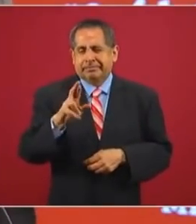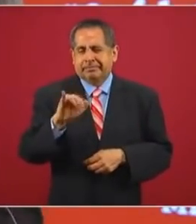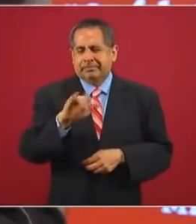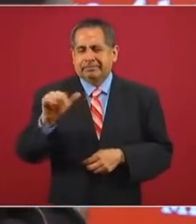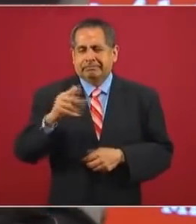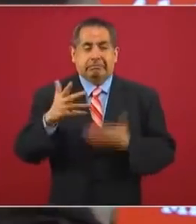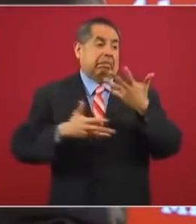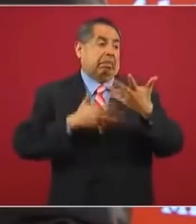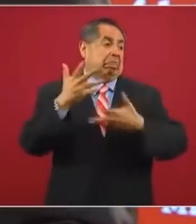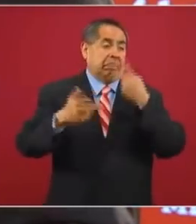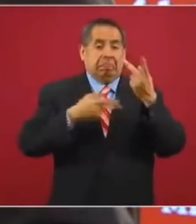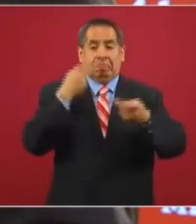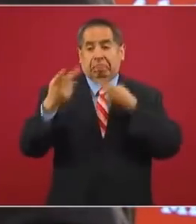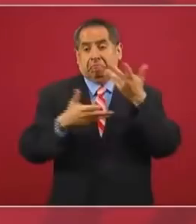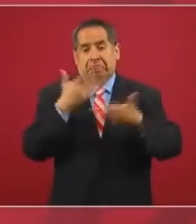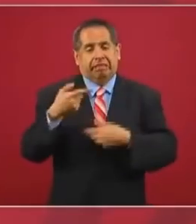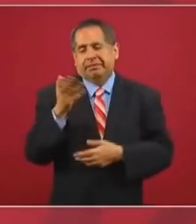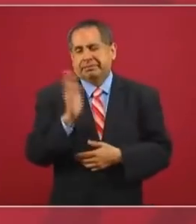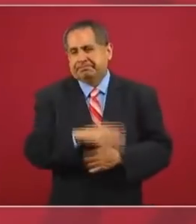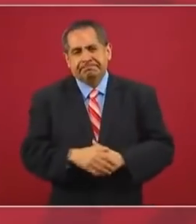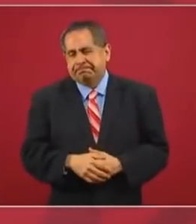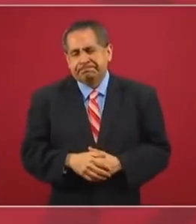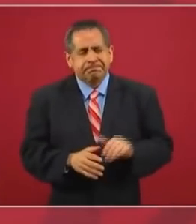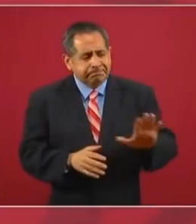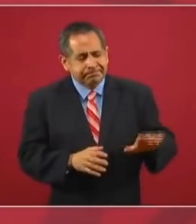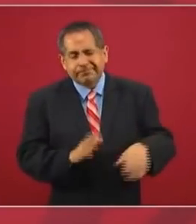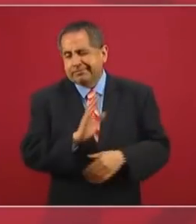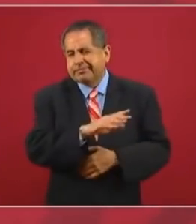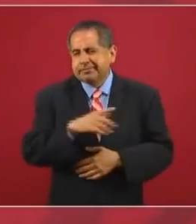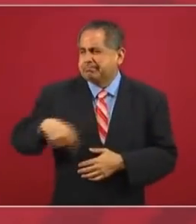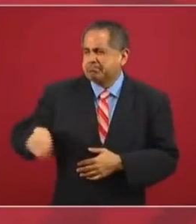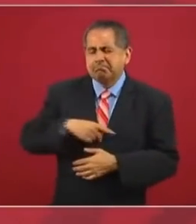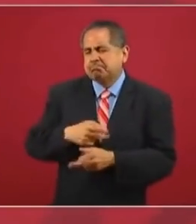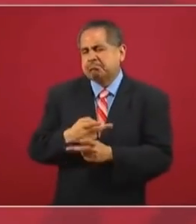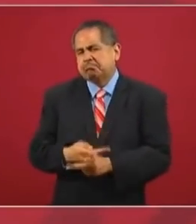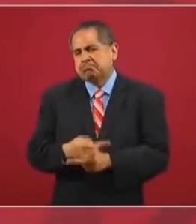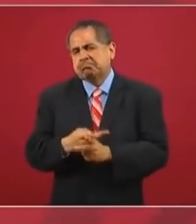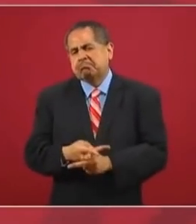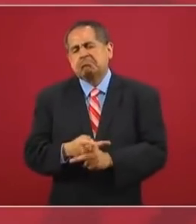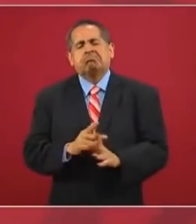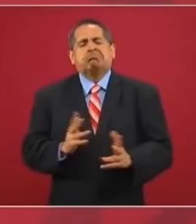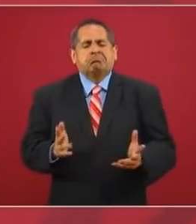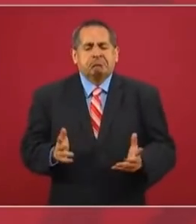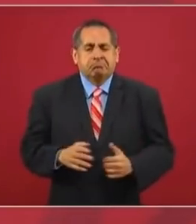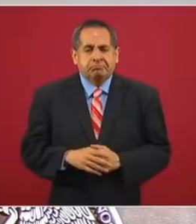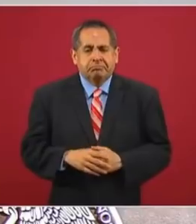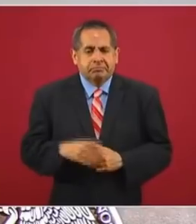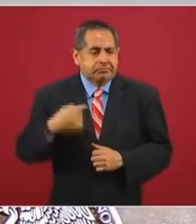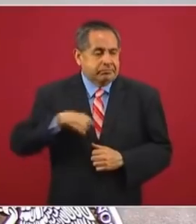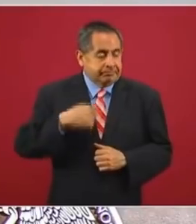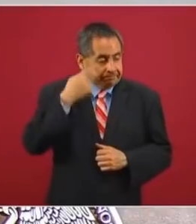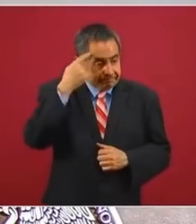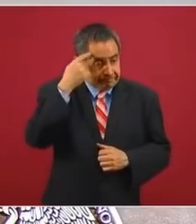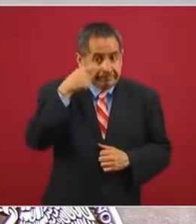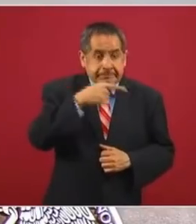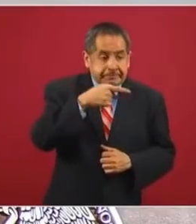Entonces, hay que tener también paciencia, no tomar en cuenta